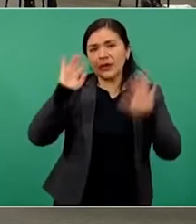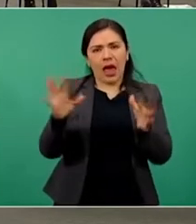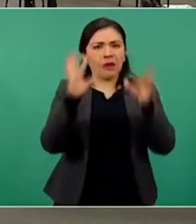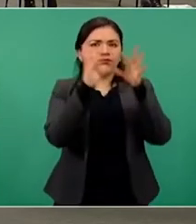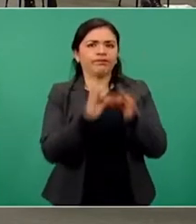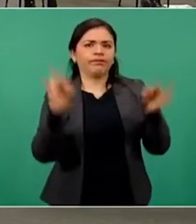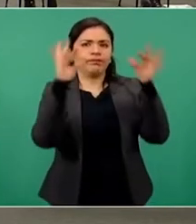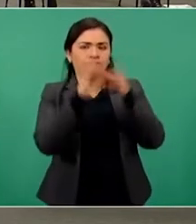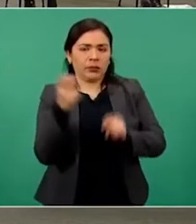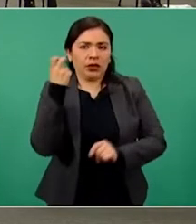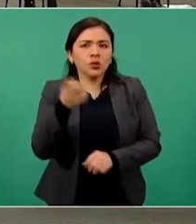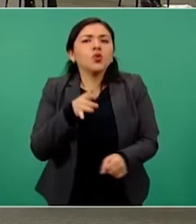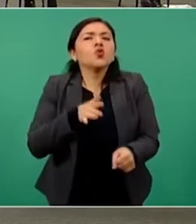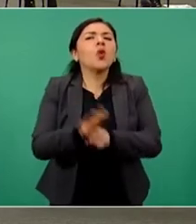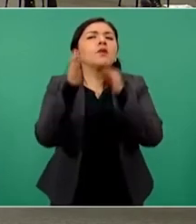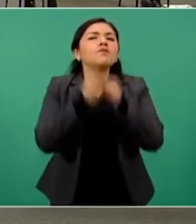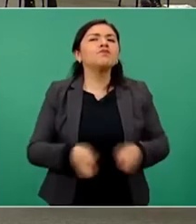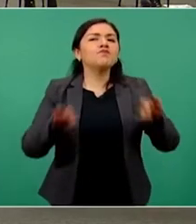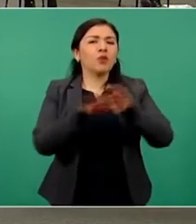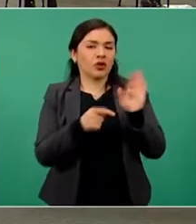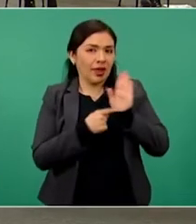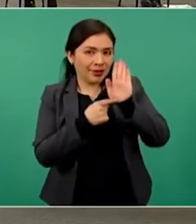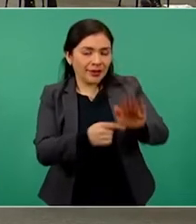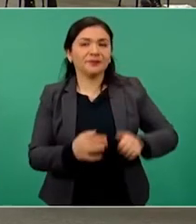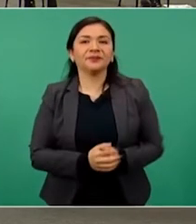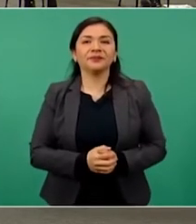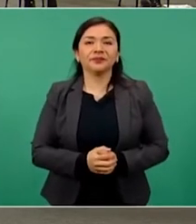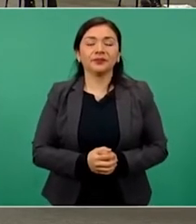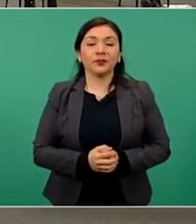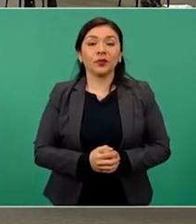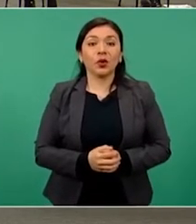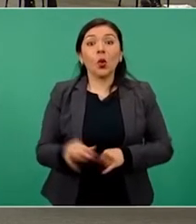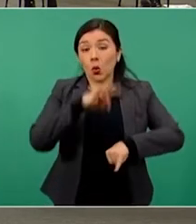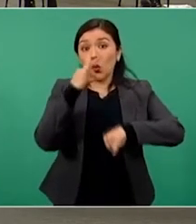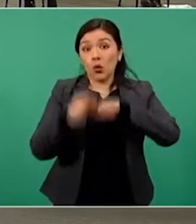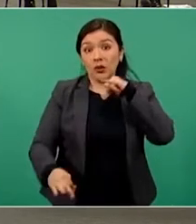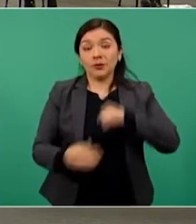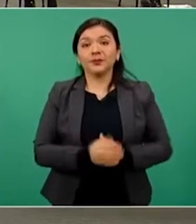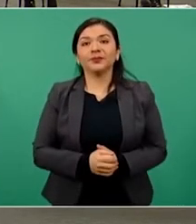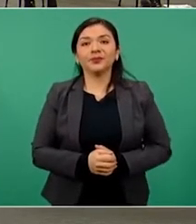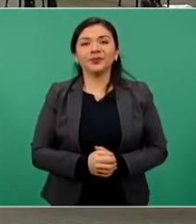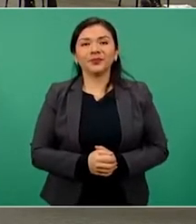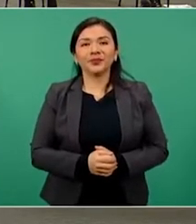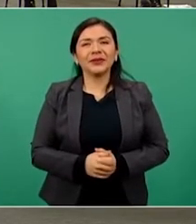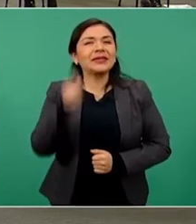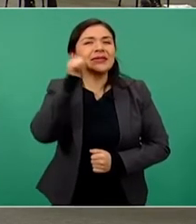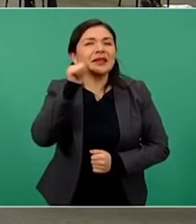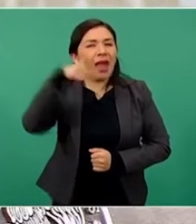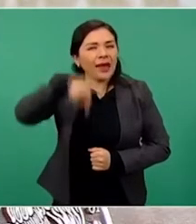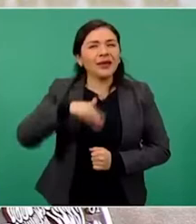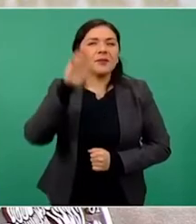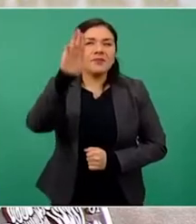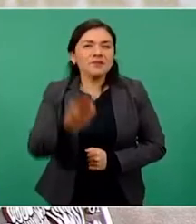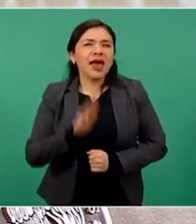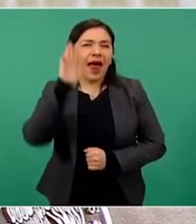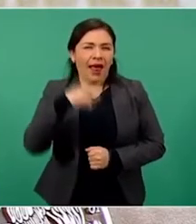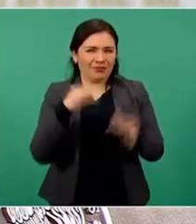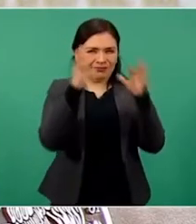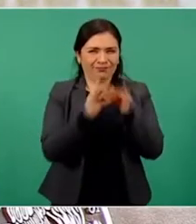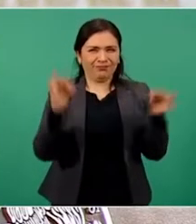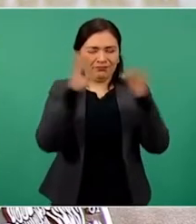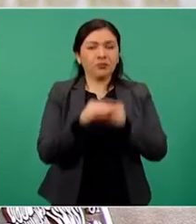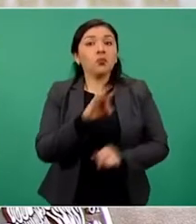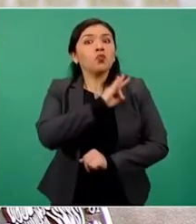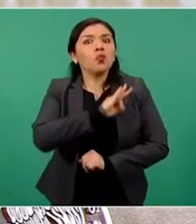y el trascendido. Por último, esta sección ha logrado, aunque sea mínimamente, que se